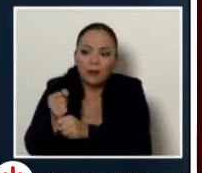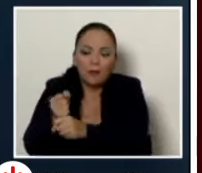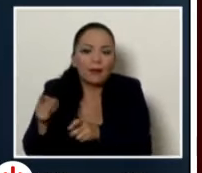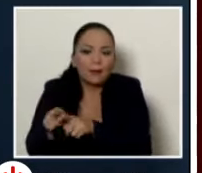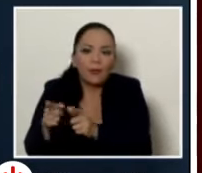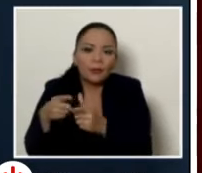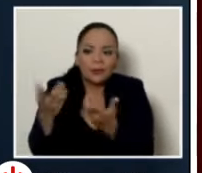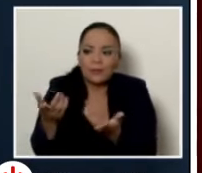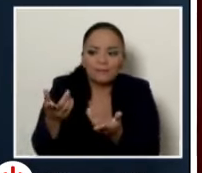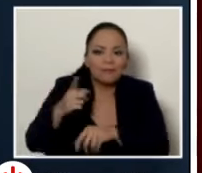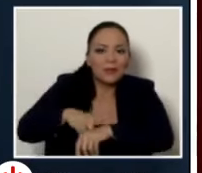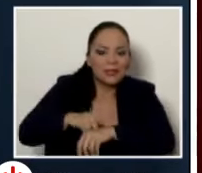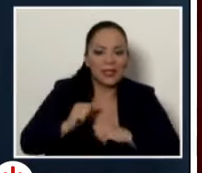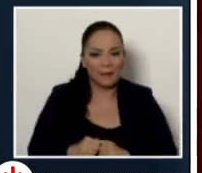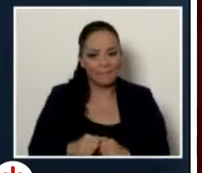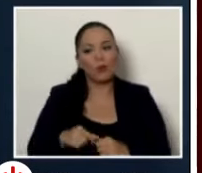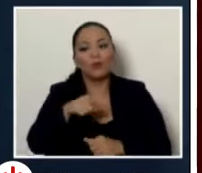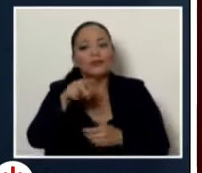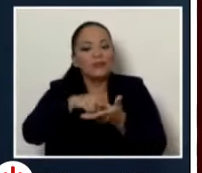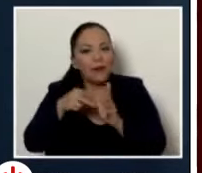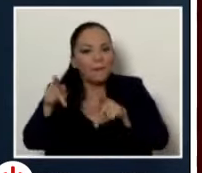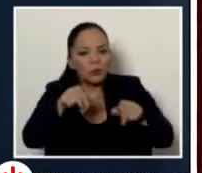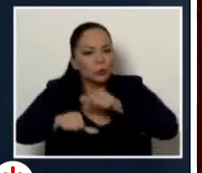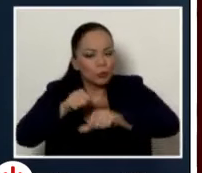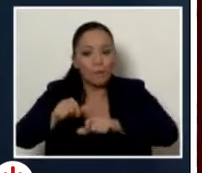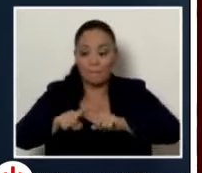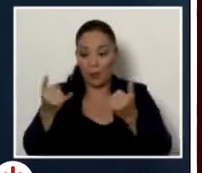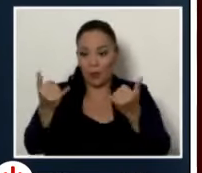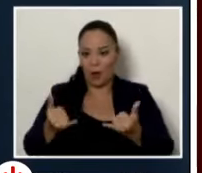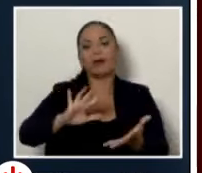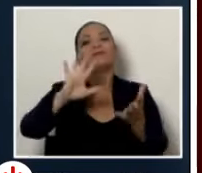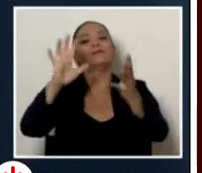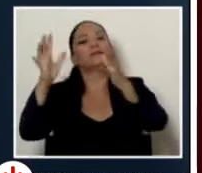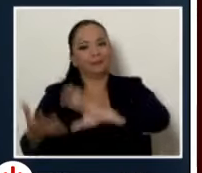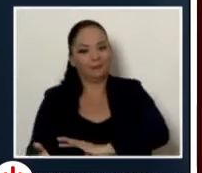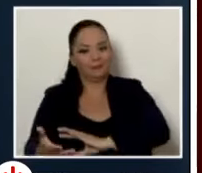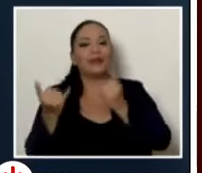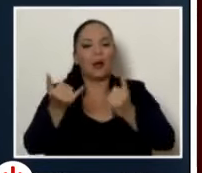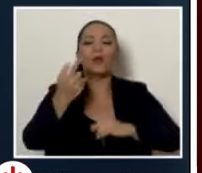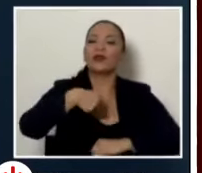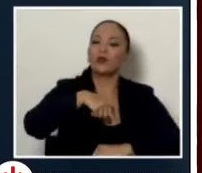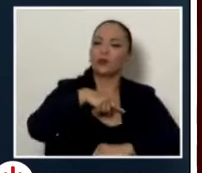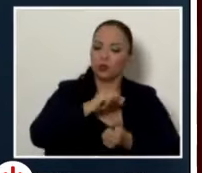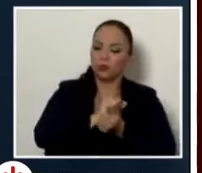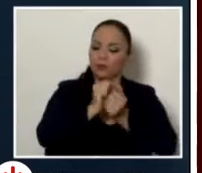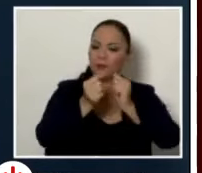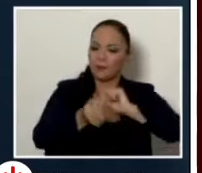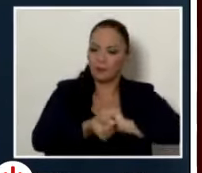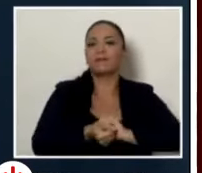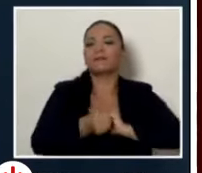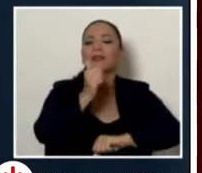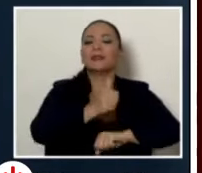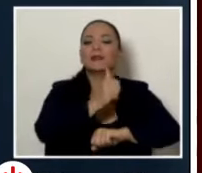esfuerzo adicional. Pasamos entonces de ese modelo a un modelo donde hoy estamos estableciendo un criterio fundamental